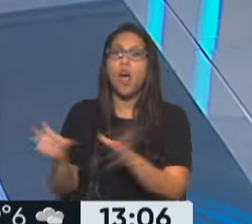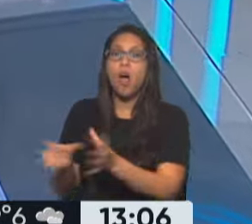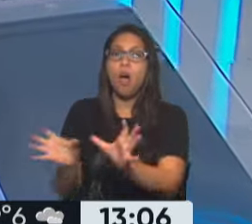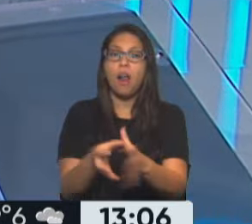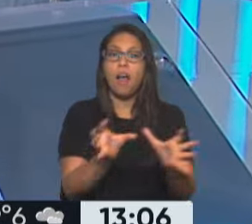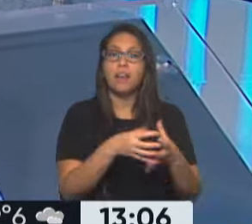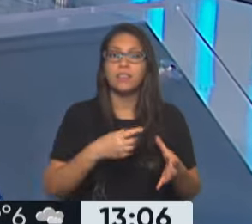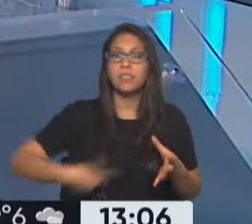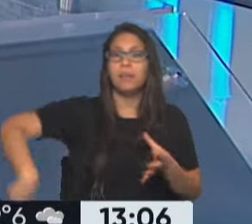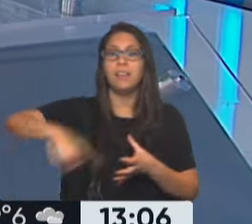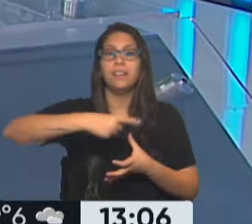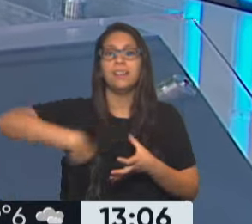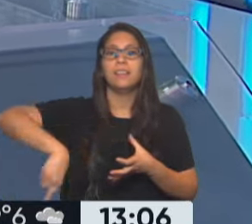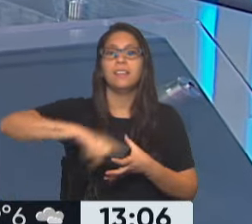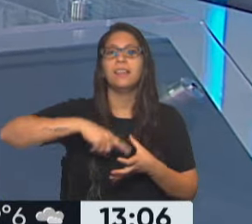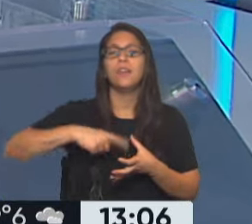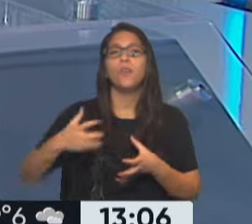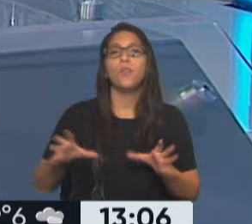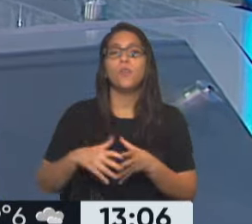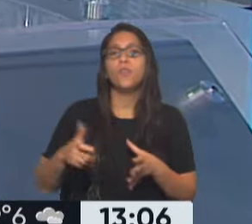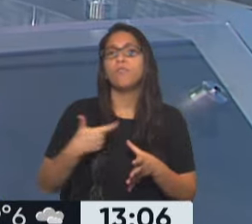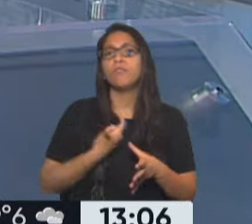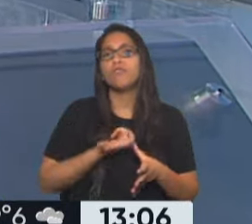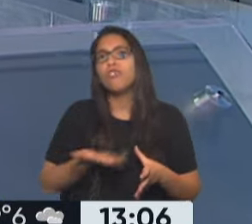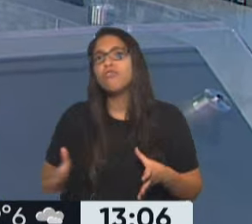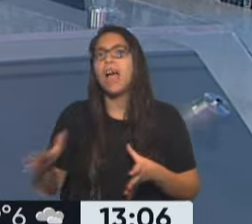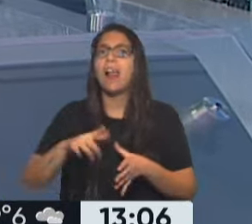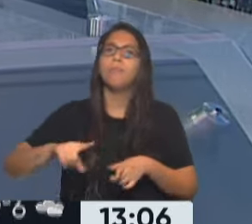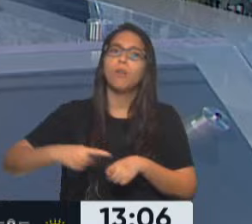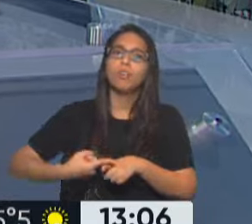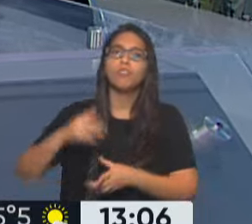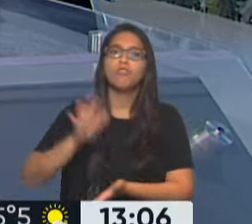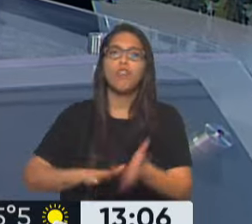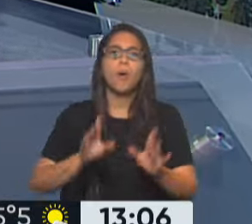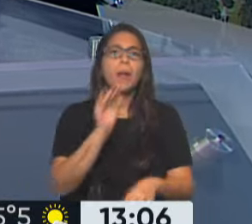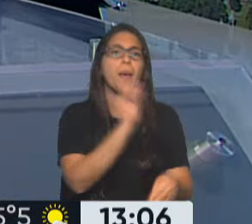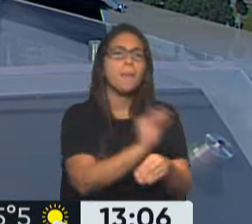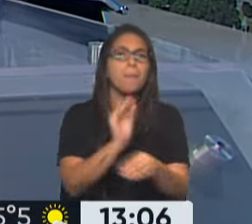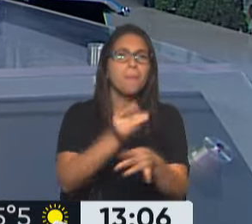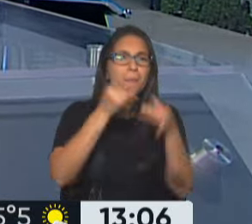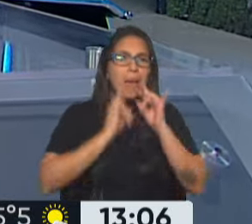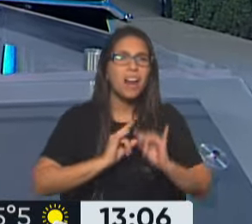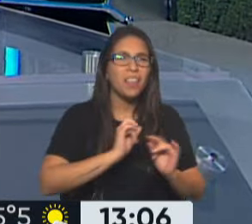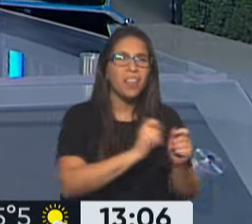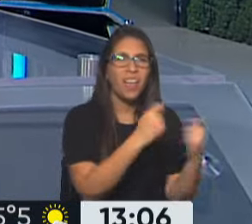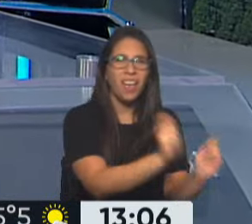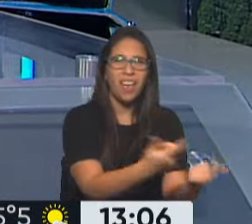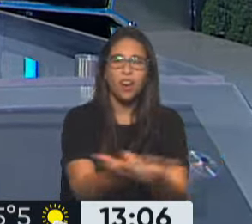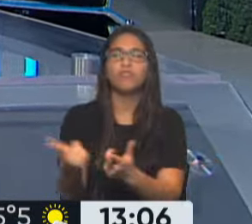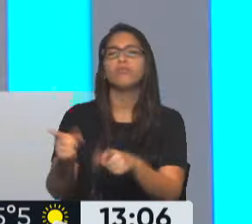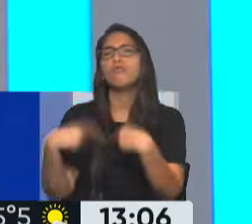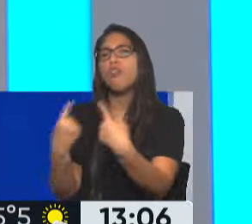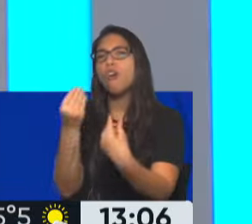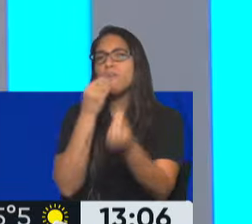sociales o grupos políticos sociales, con respecto a los merenderos y los comedores y demás, ¿verdad?